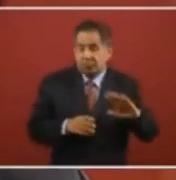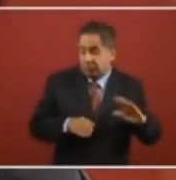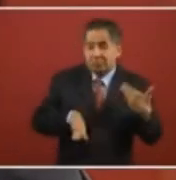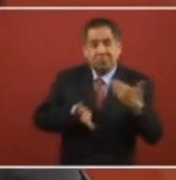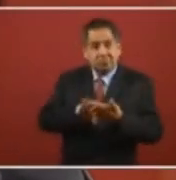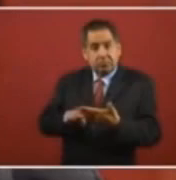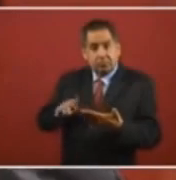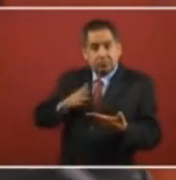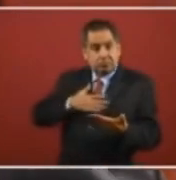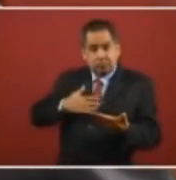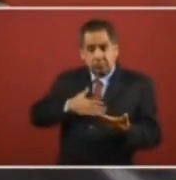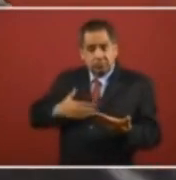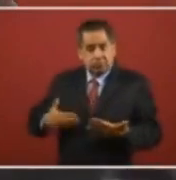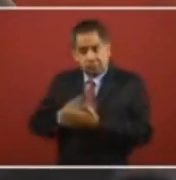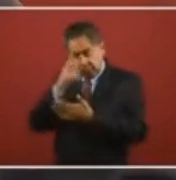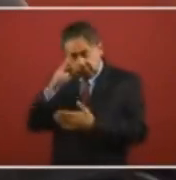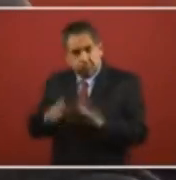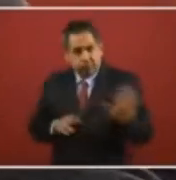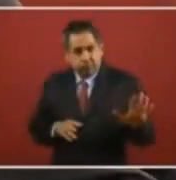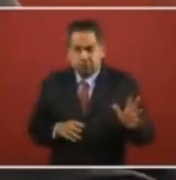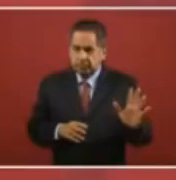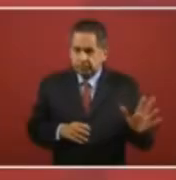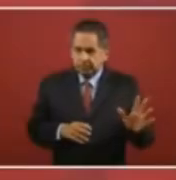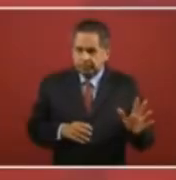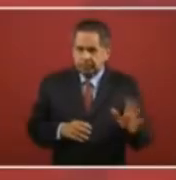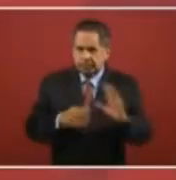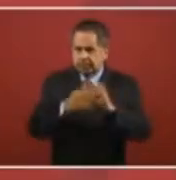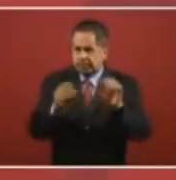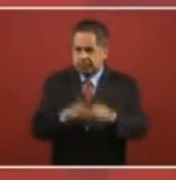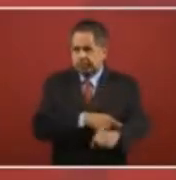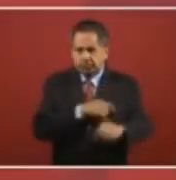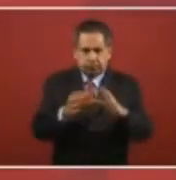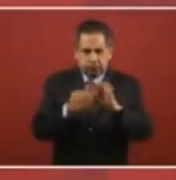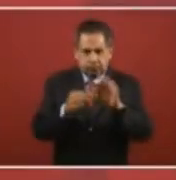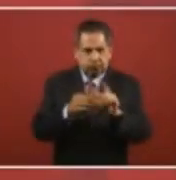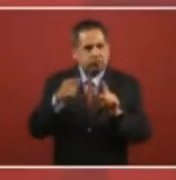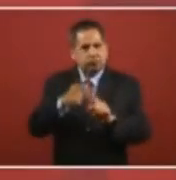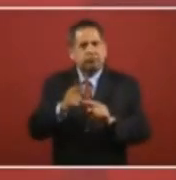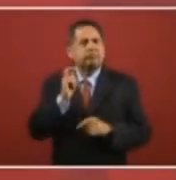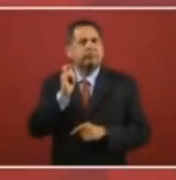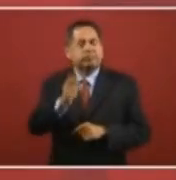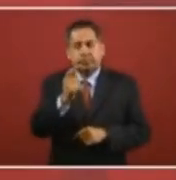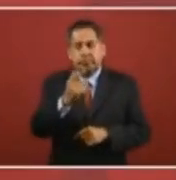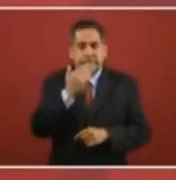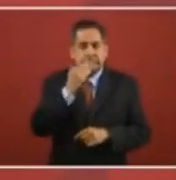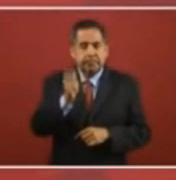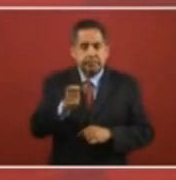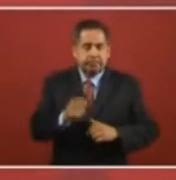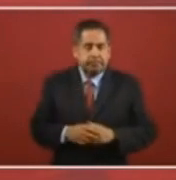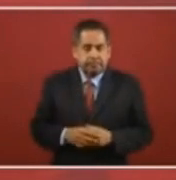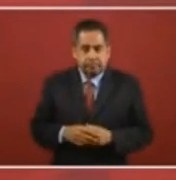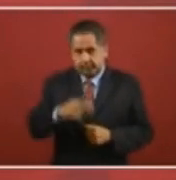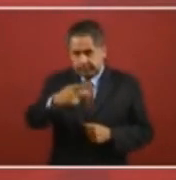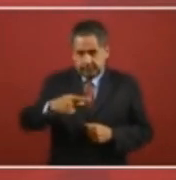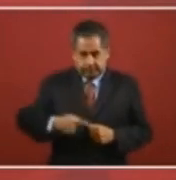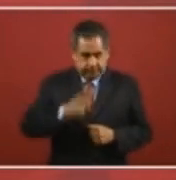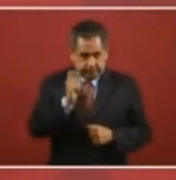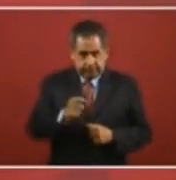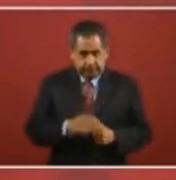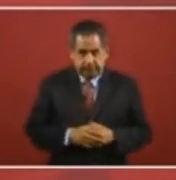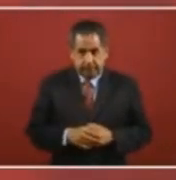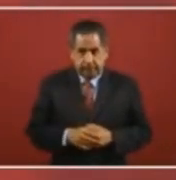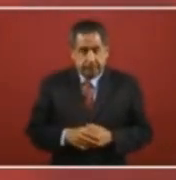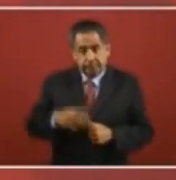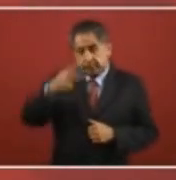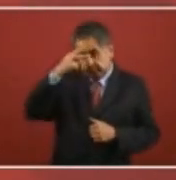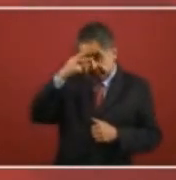en los Estados Unidos. Ahora, tenemos una gran ventaja, ya no me extiendo más en este punto, que es tu pregunta. ¿Ha